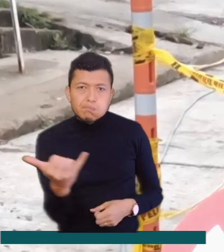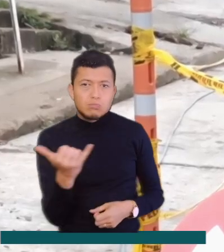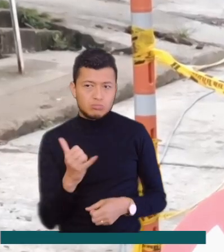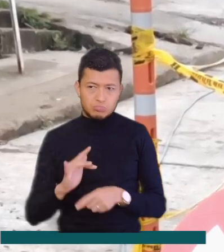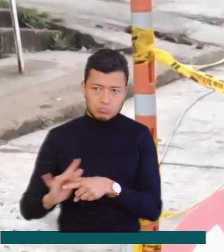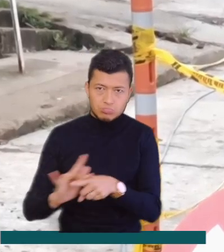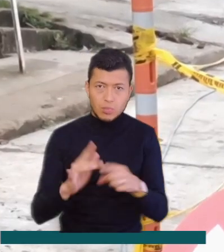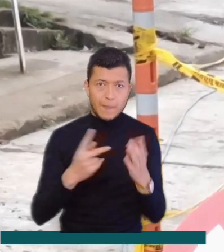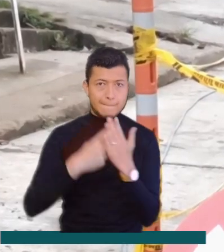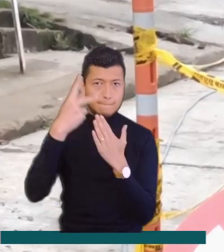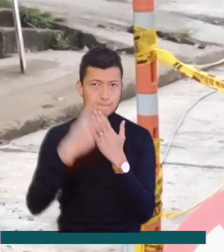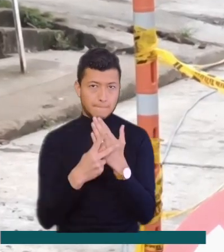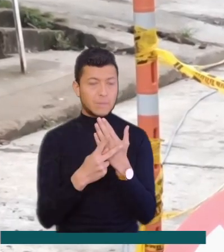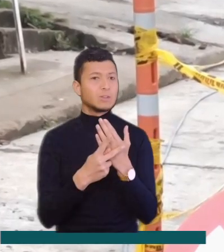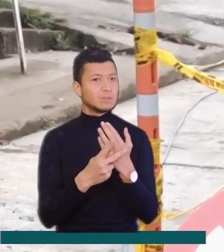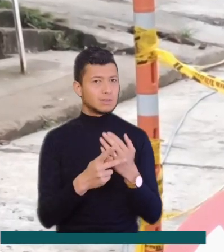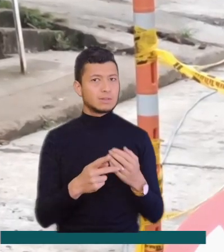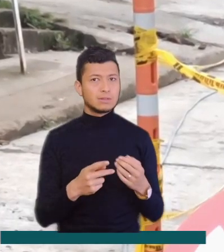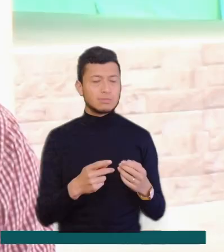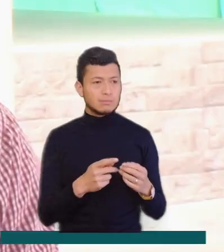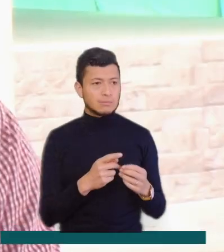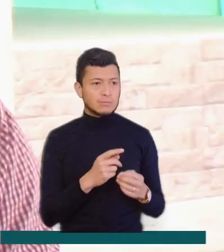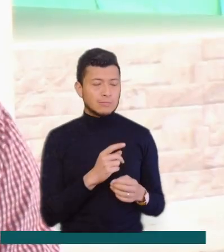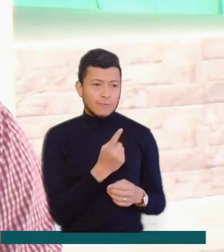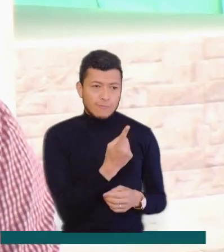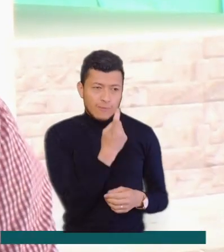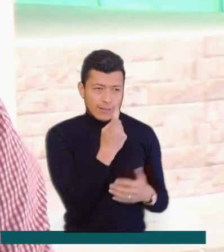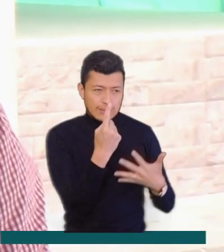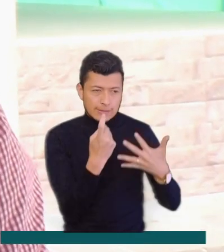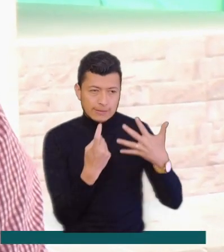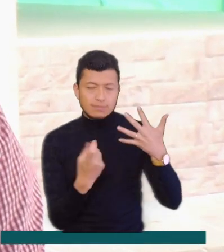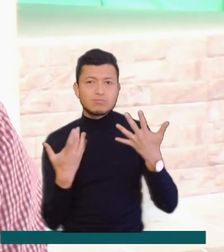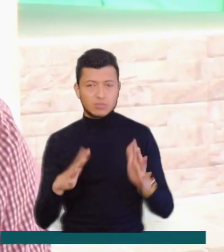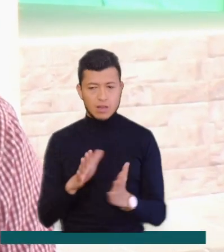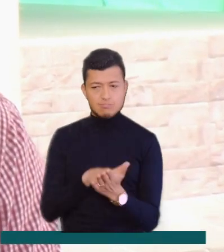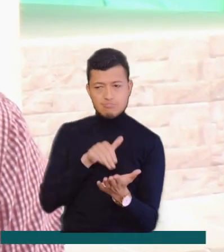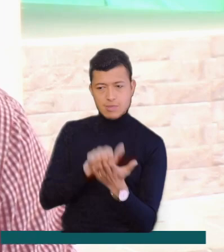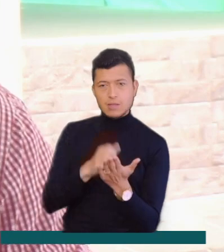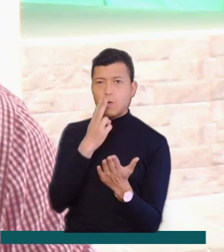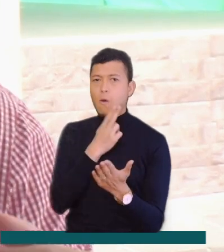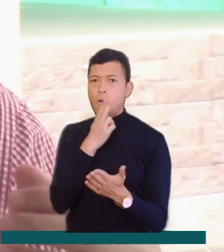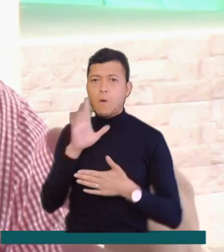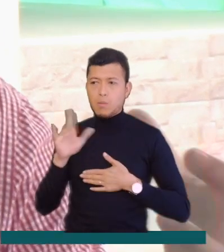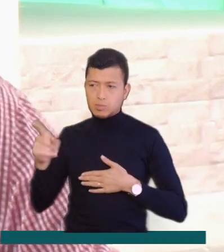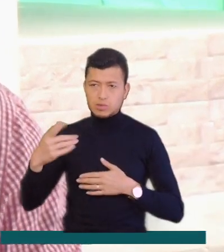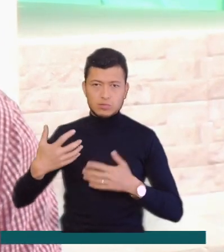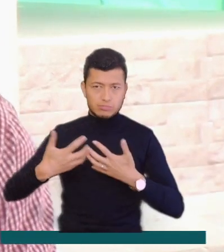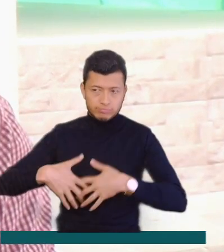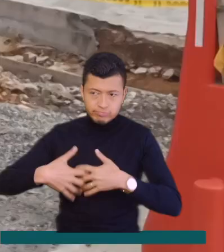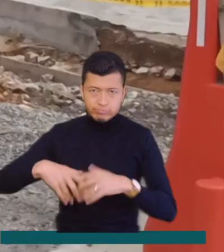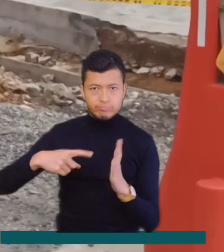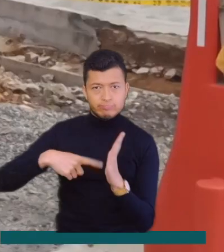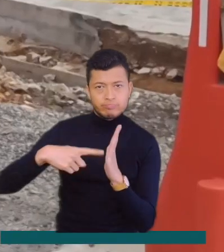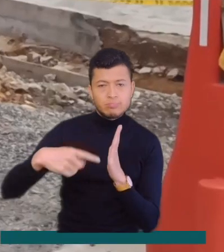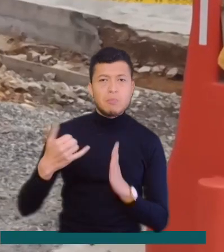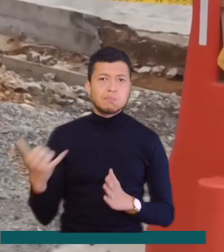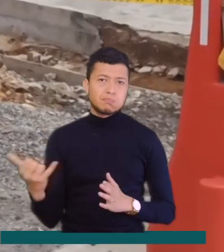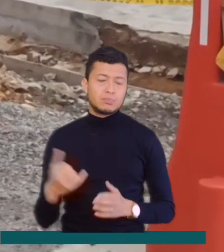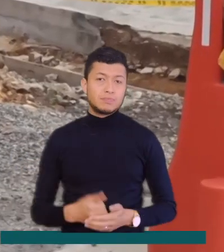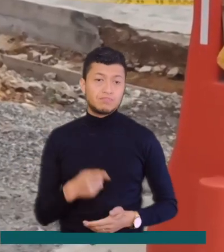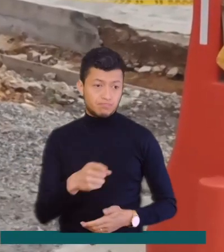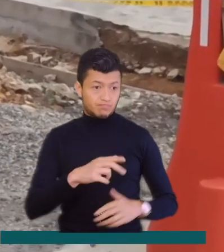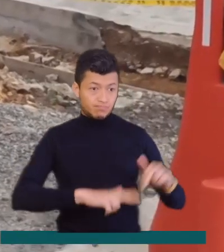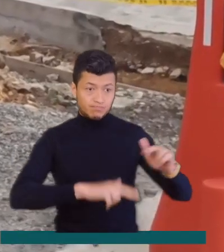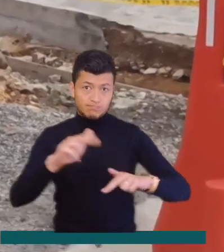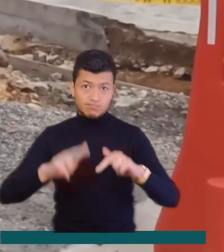la ejecución de este importante proyecto. Y se han generado unas actas de compromiso por parte de los ejecutores. Esta obra es